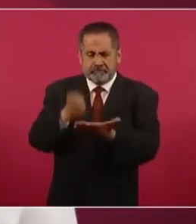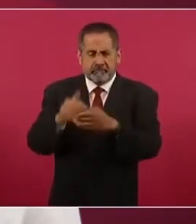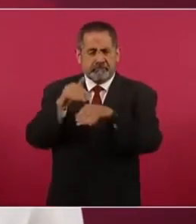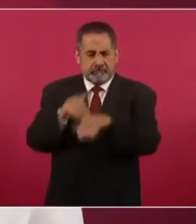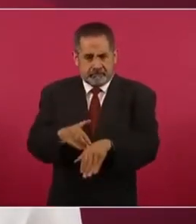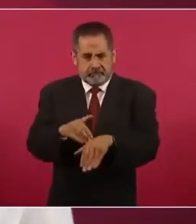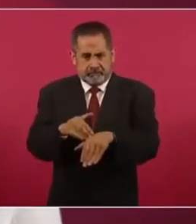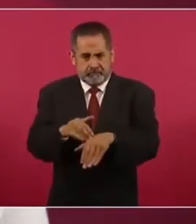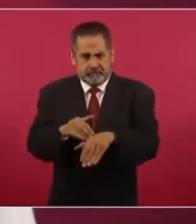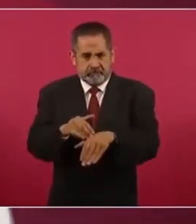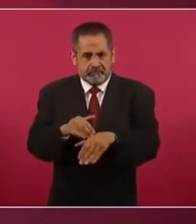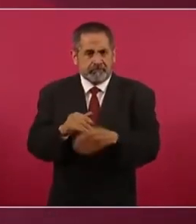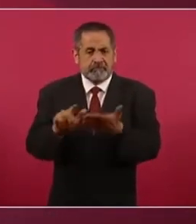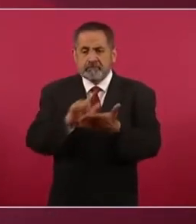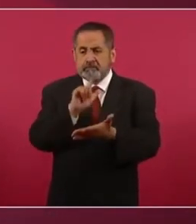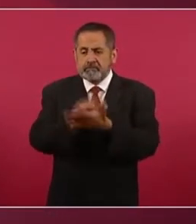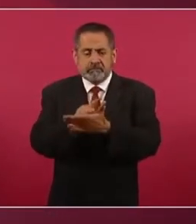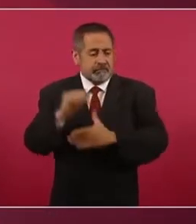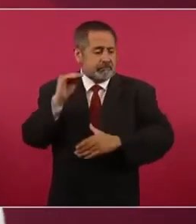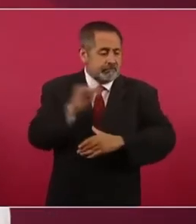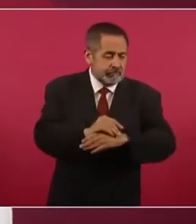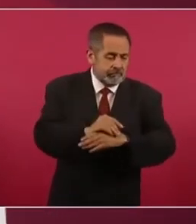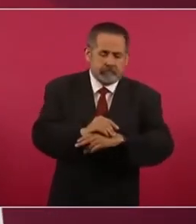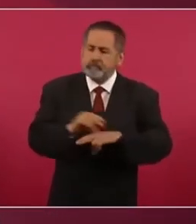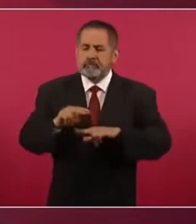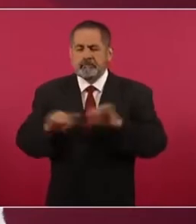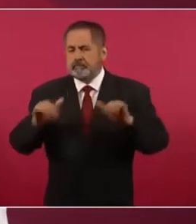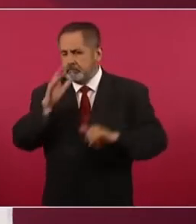por encima de la ley nadie.